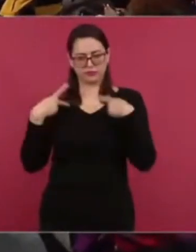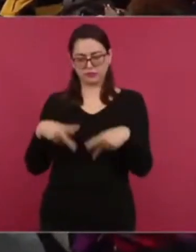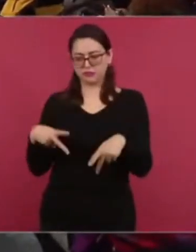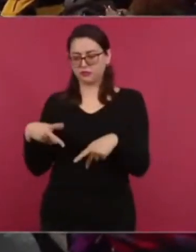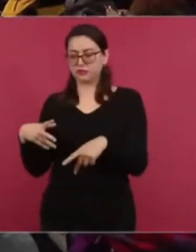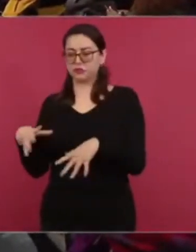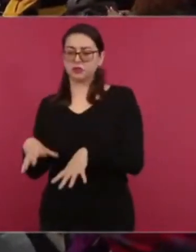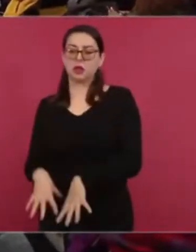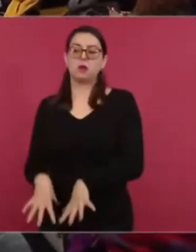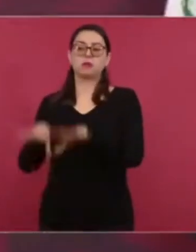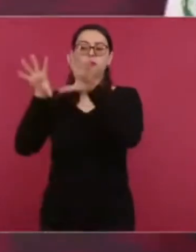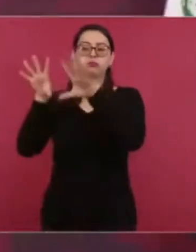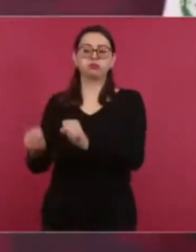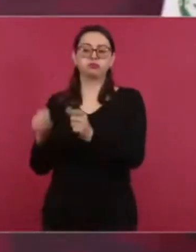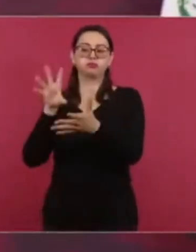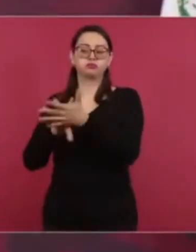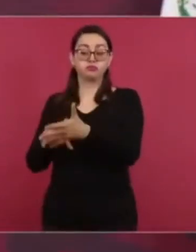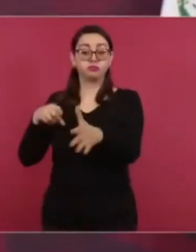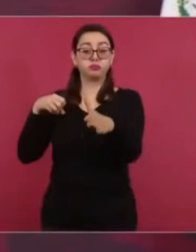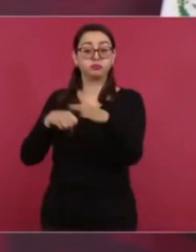¿Cómo se hace la solicitud?